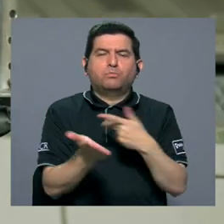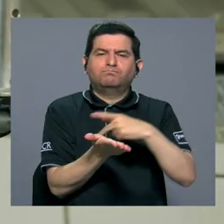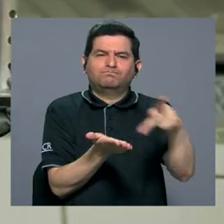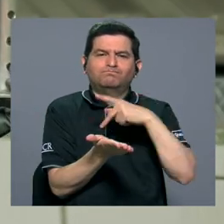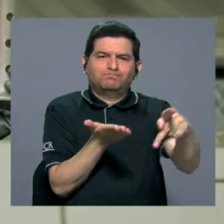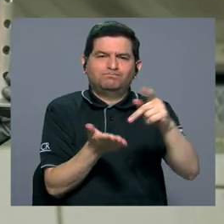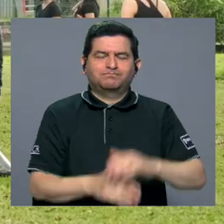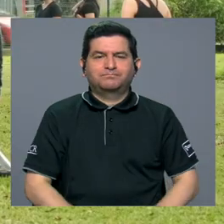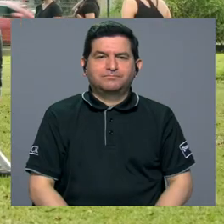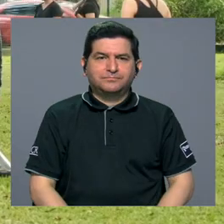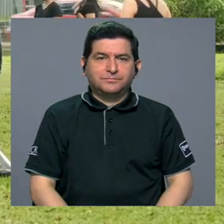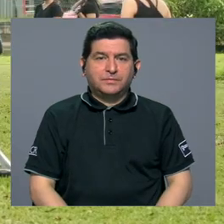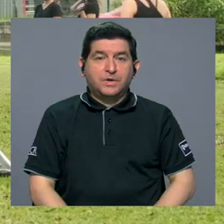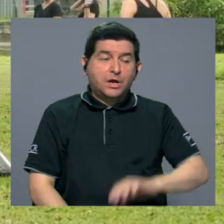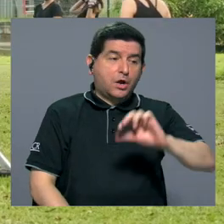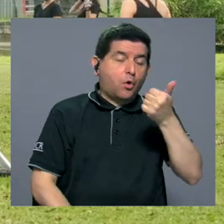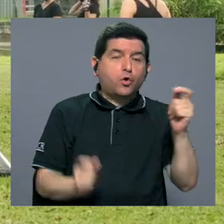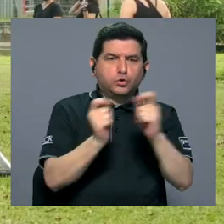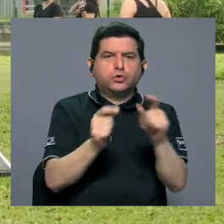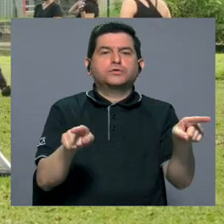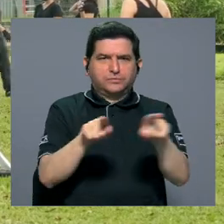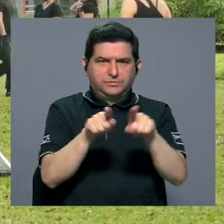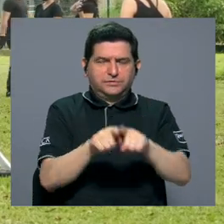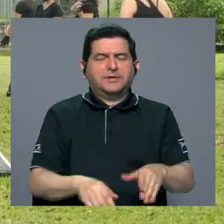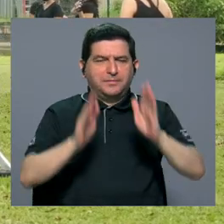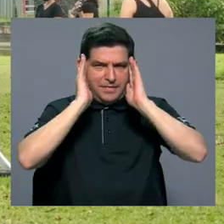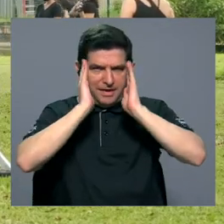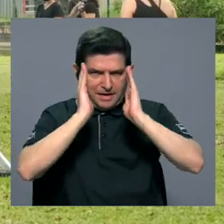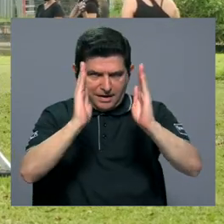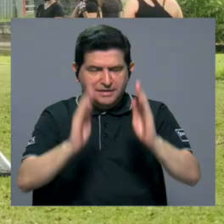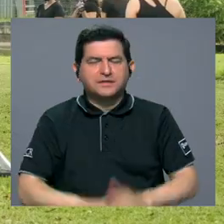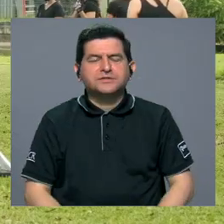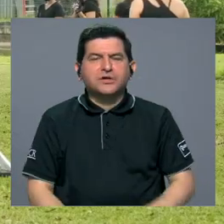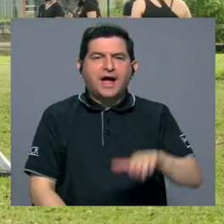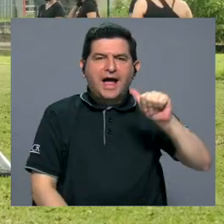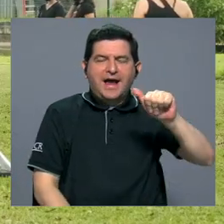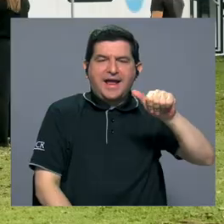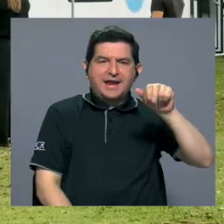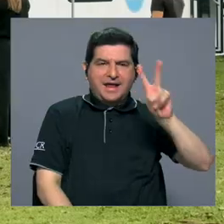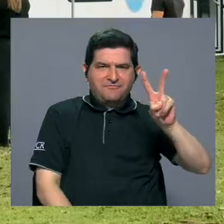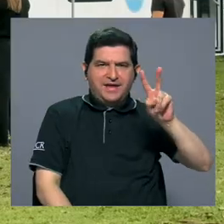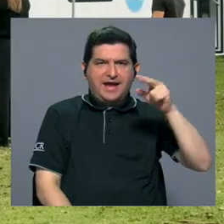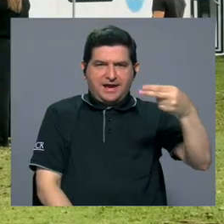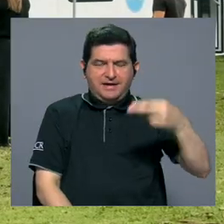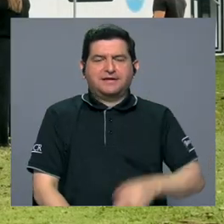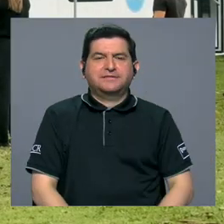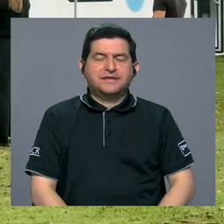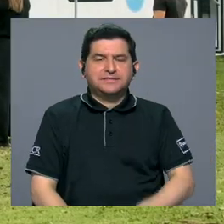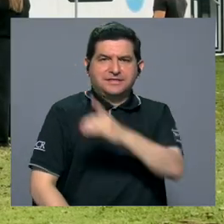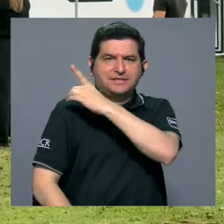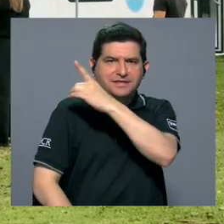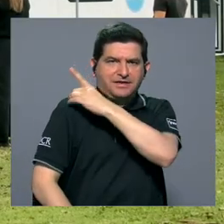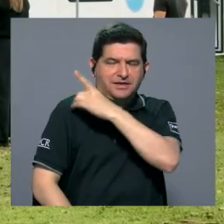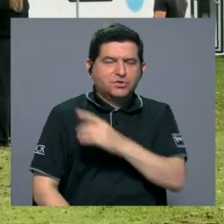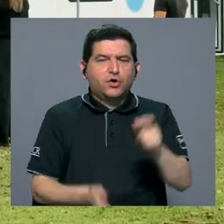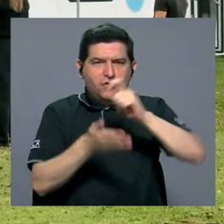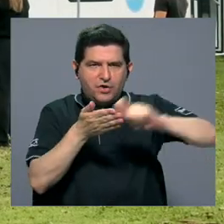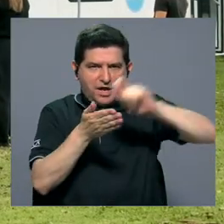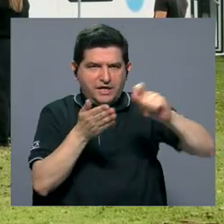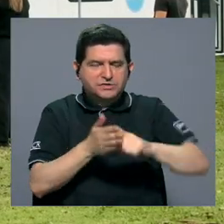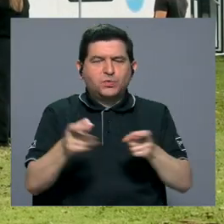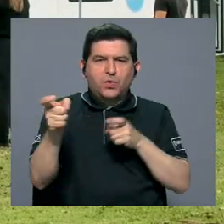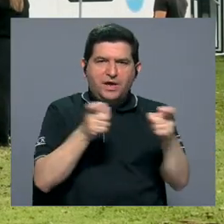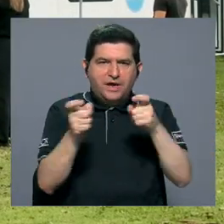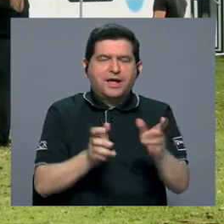salariales. Estos y otros puntos fueron abordados por Angélica Vega Hernández, directora de la